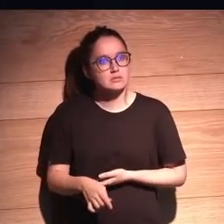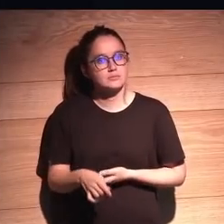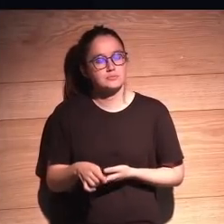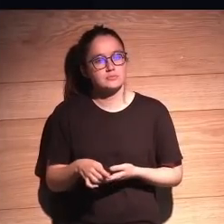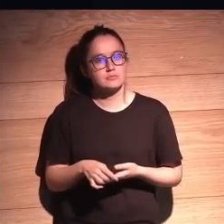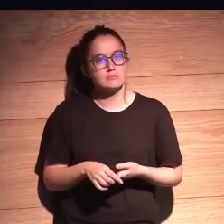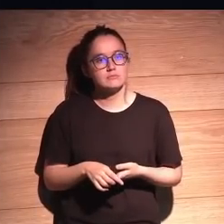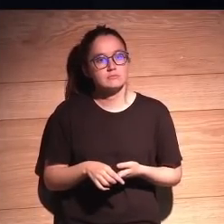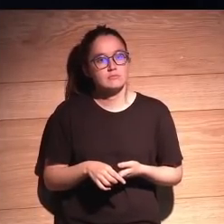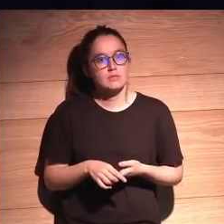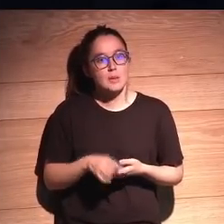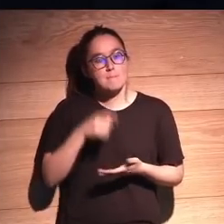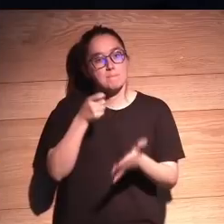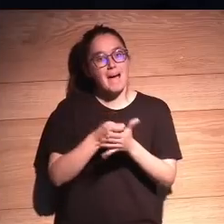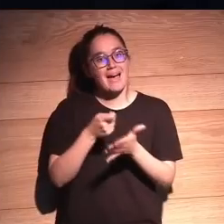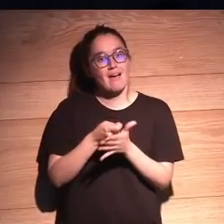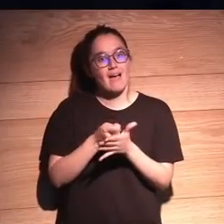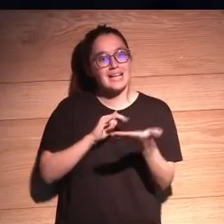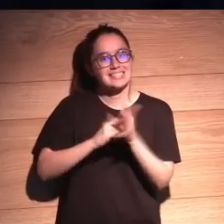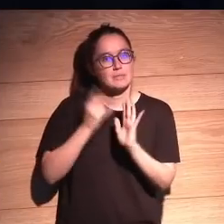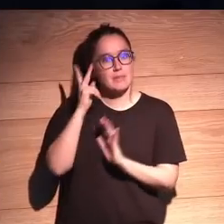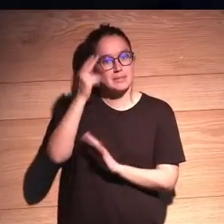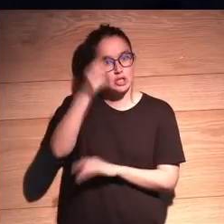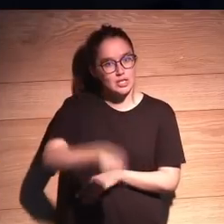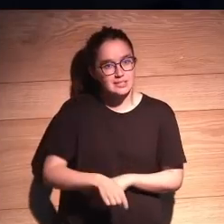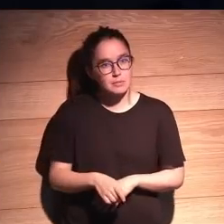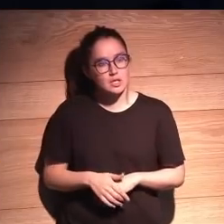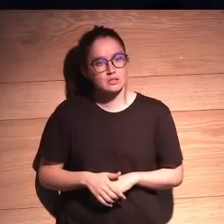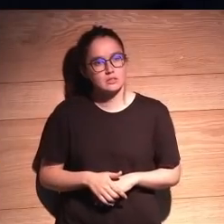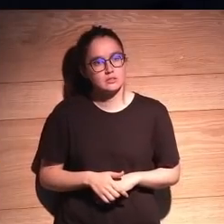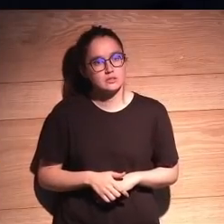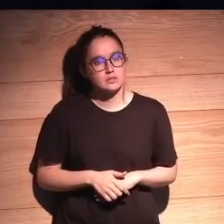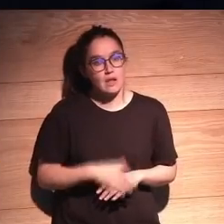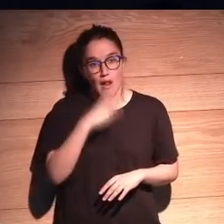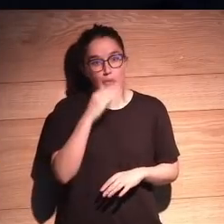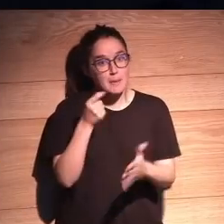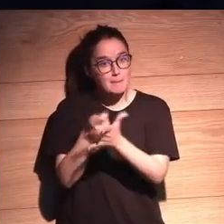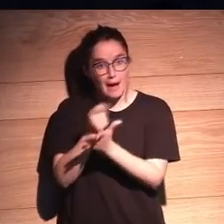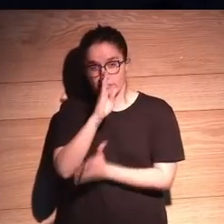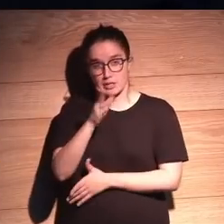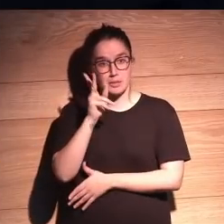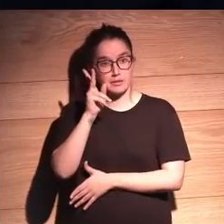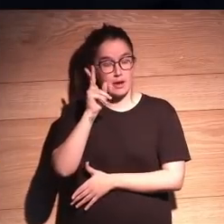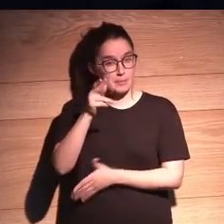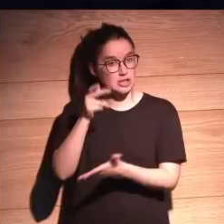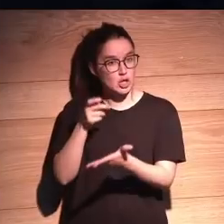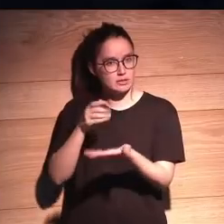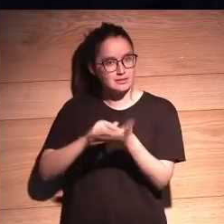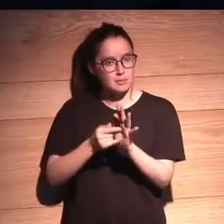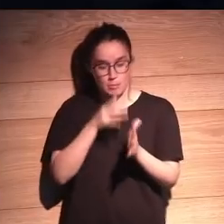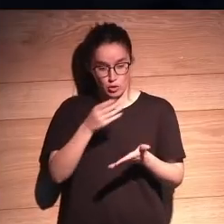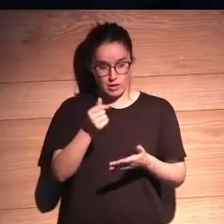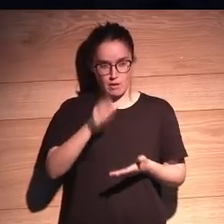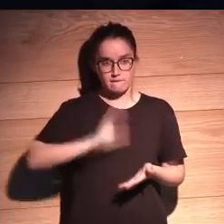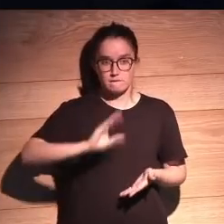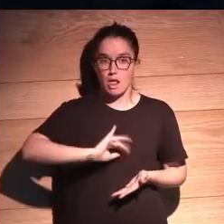Resulta que paga al sistema de pensiones. También. Él paga al sistema de pensiones. Porque él gana